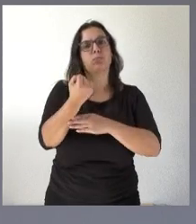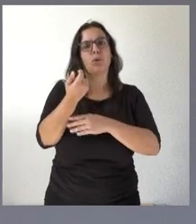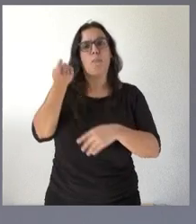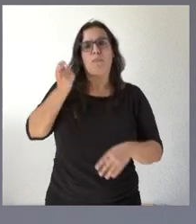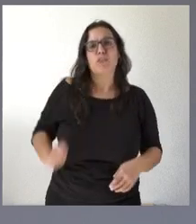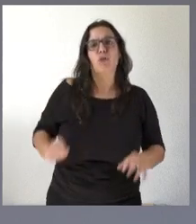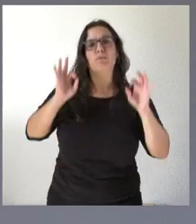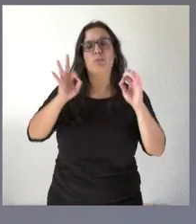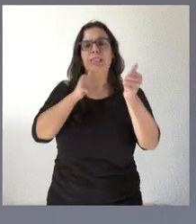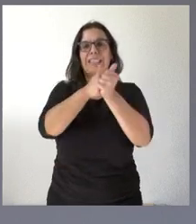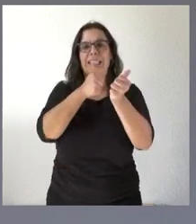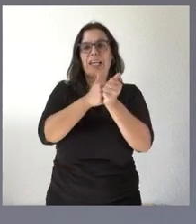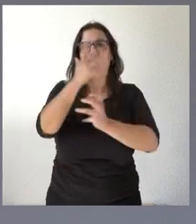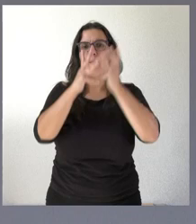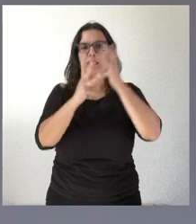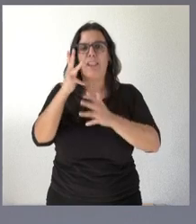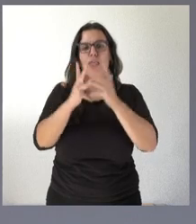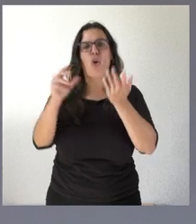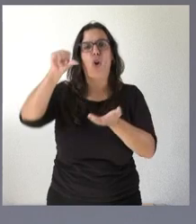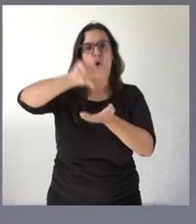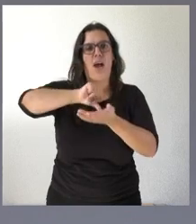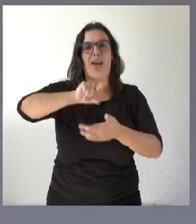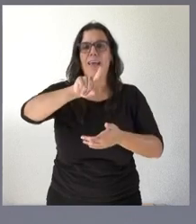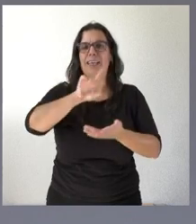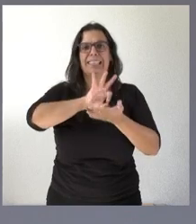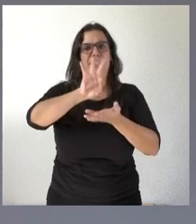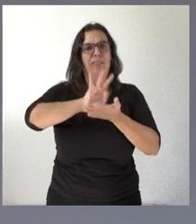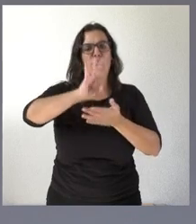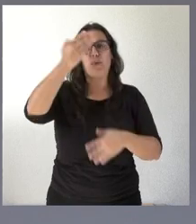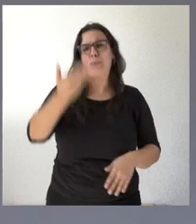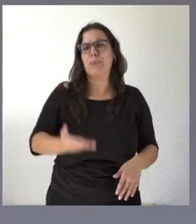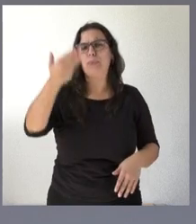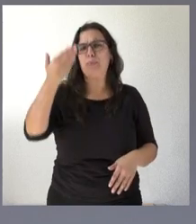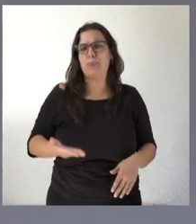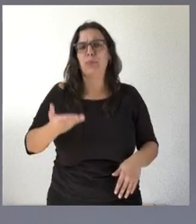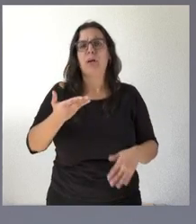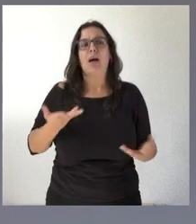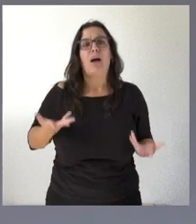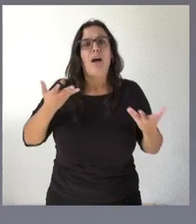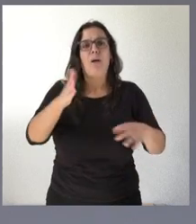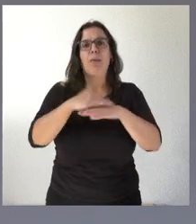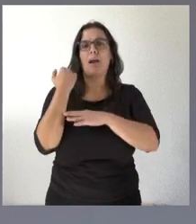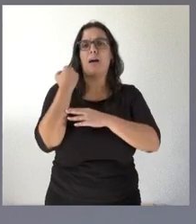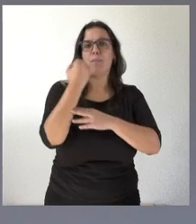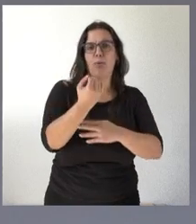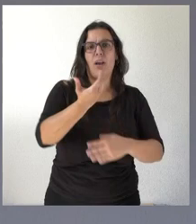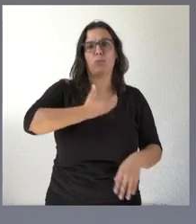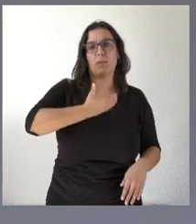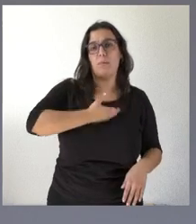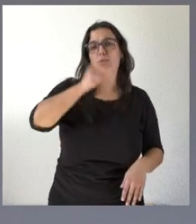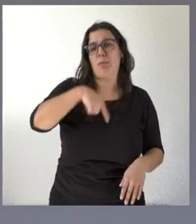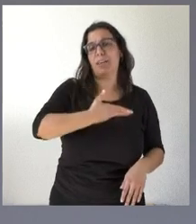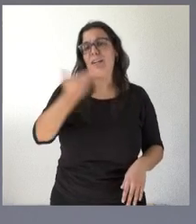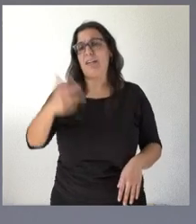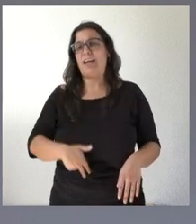secretario de administración local que tanto servicio hace a favor de las corporaciones locales y por consiguiente también a favor del conjunto